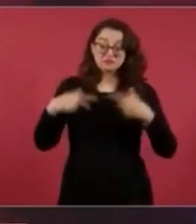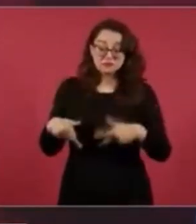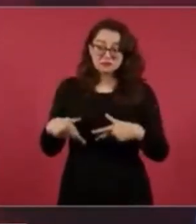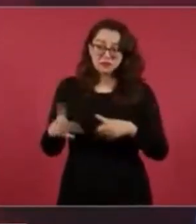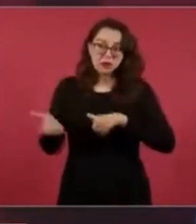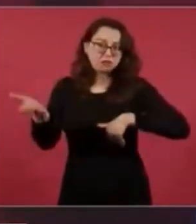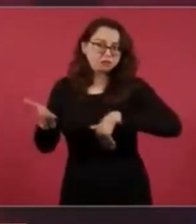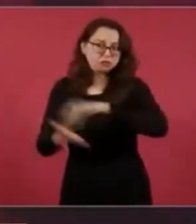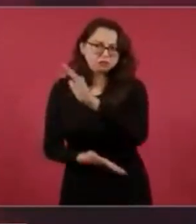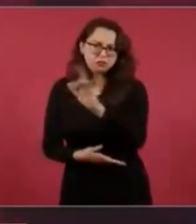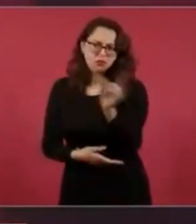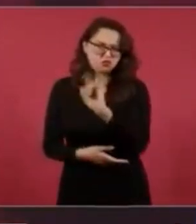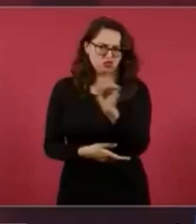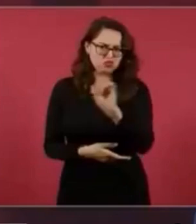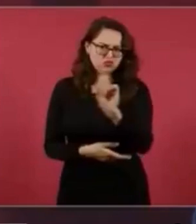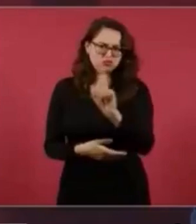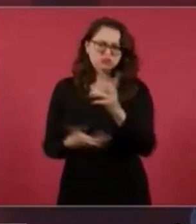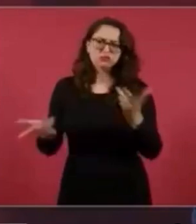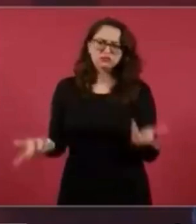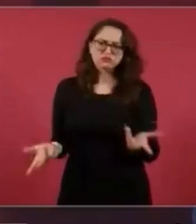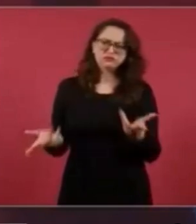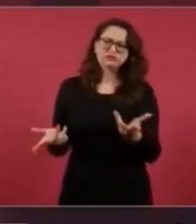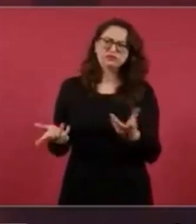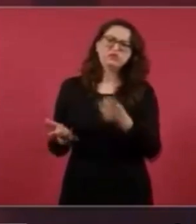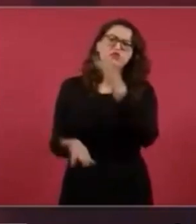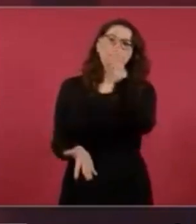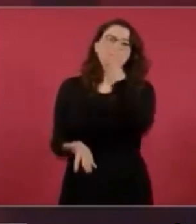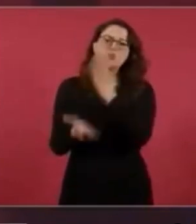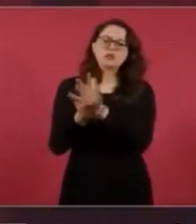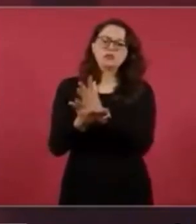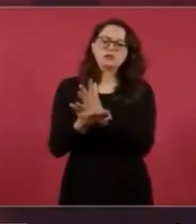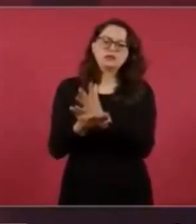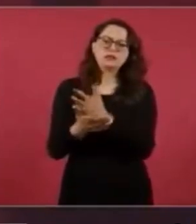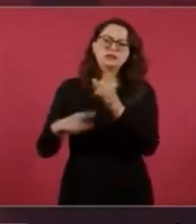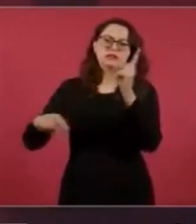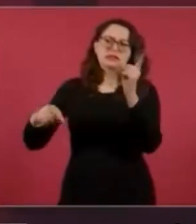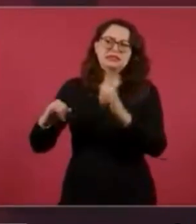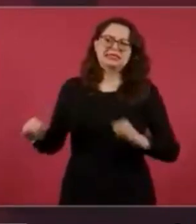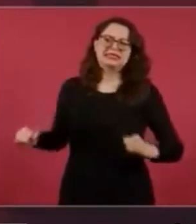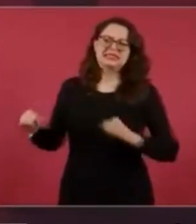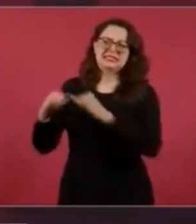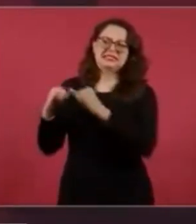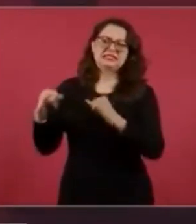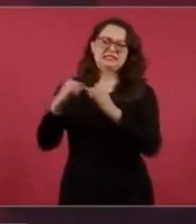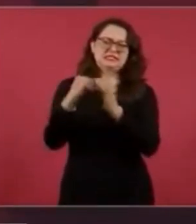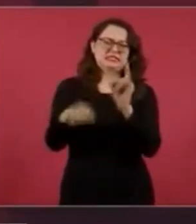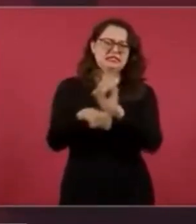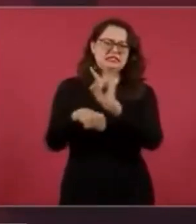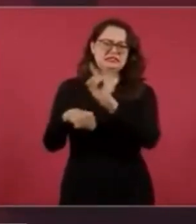quitar el copete de privilegios, cortarlo,